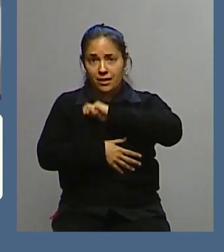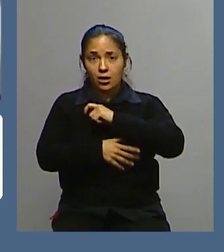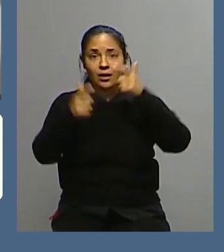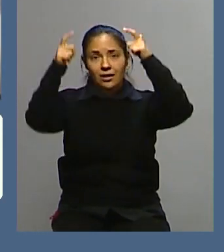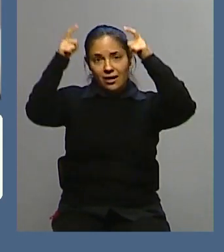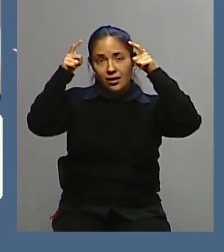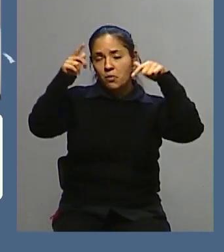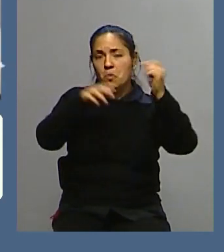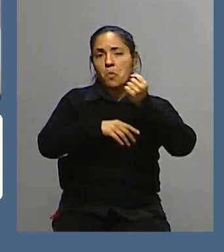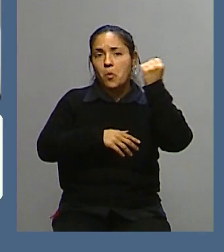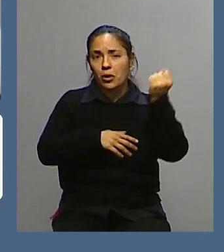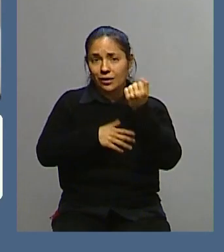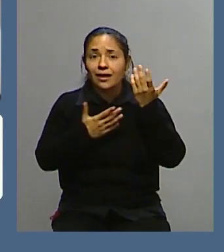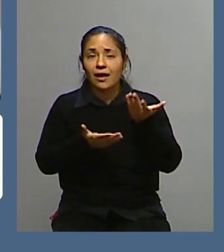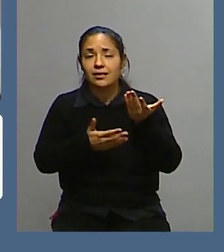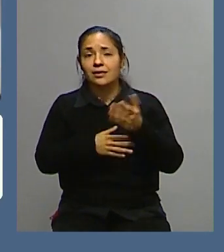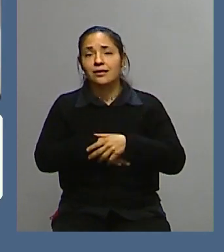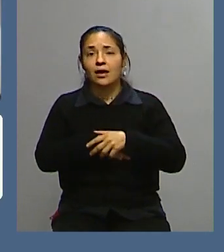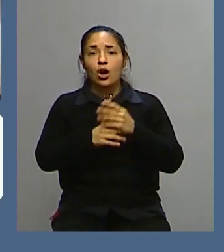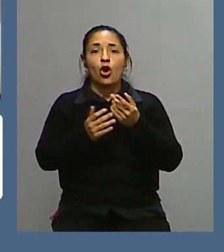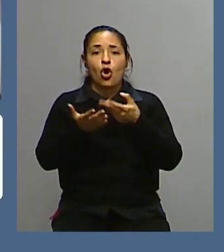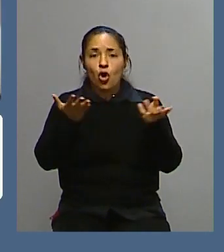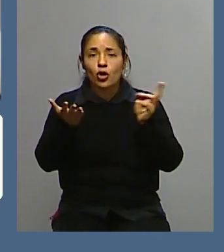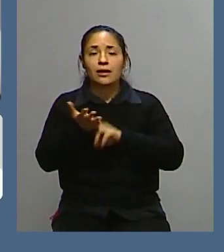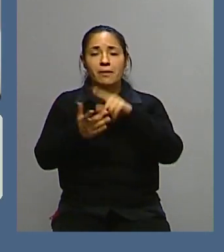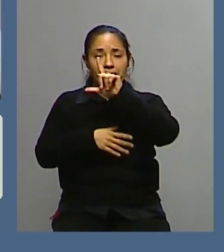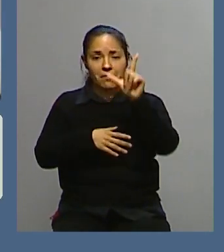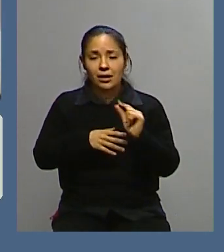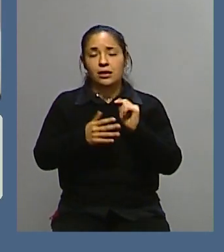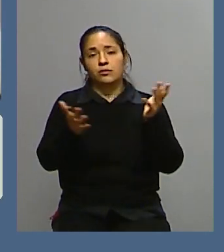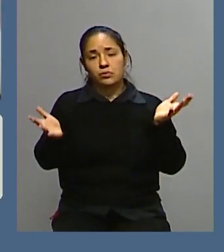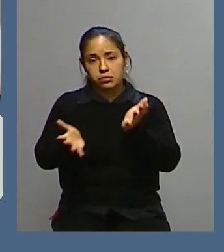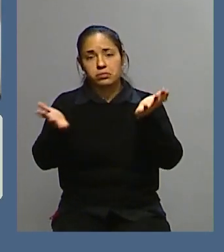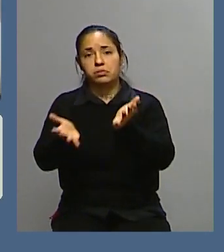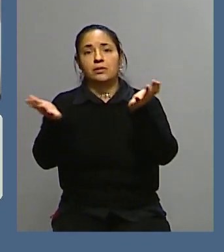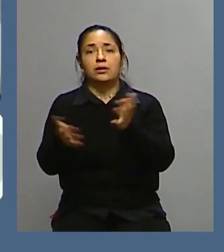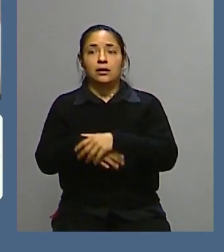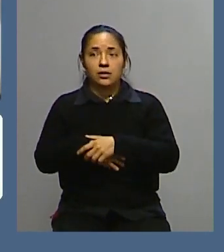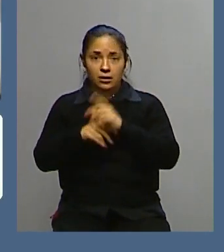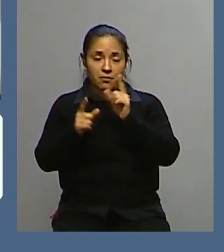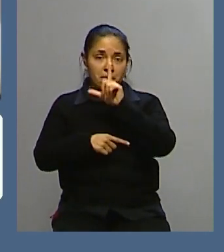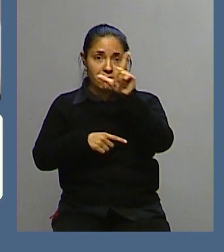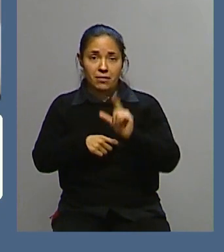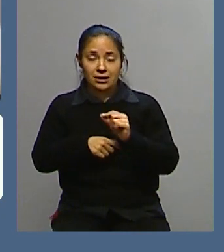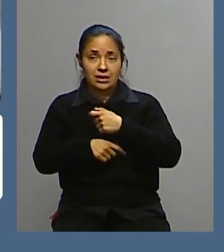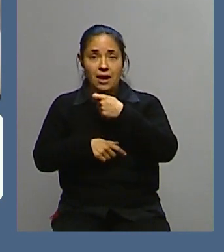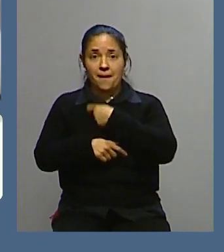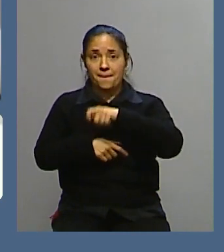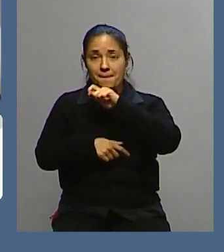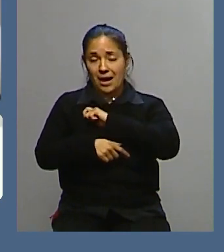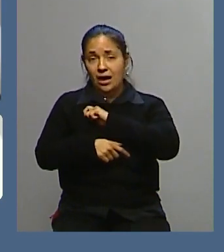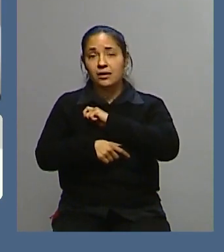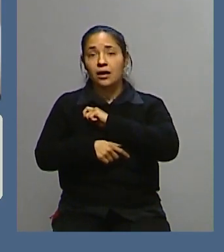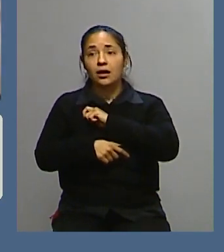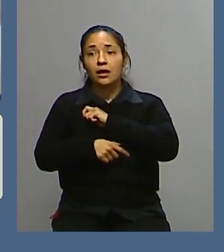importante en volver a establecer el país y mantener unido también un país, España, que tiene